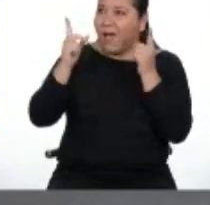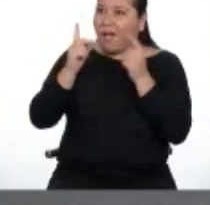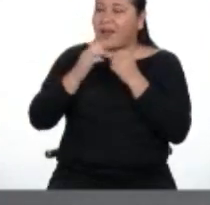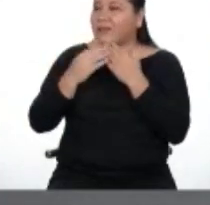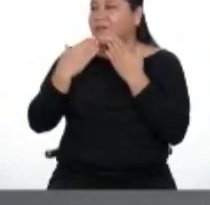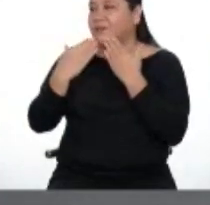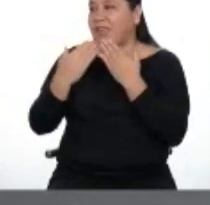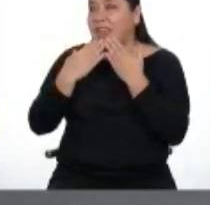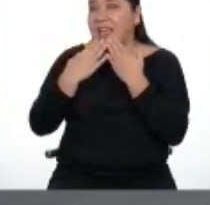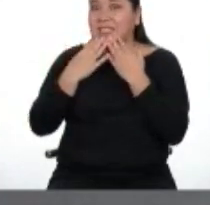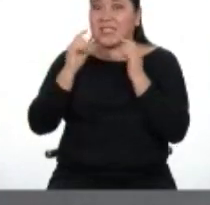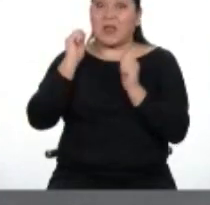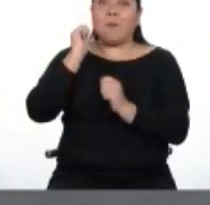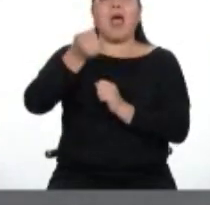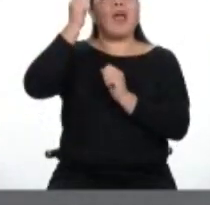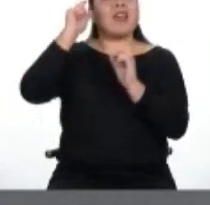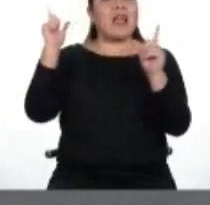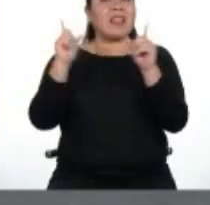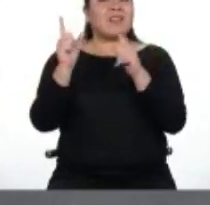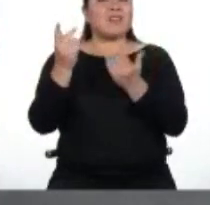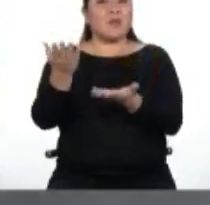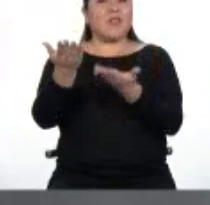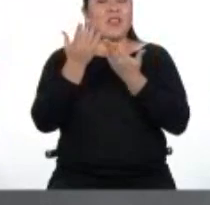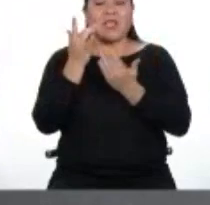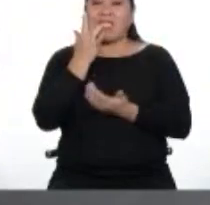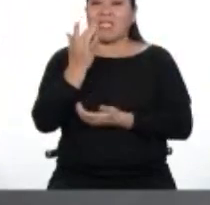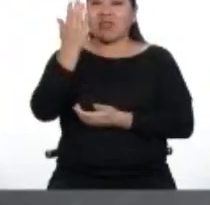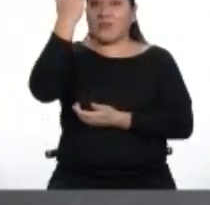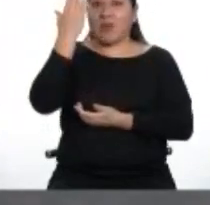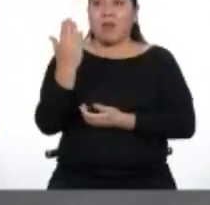Gracias, magia de la televisión, por darme este espejo para verme.